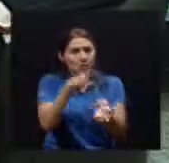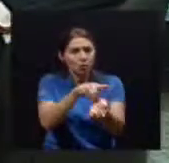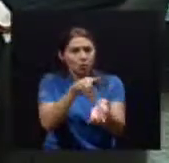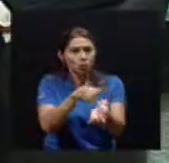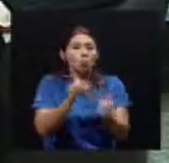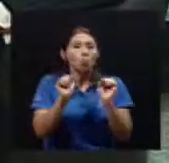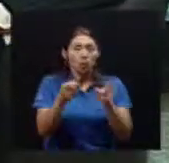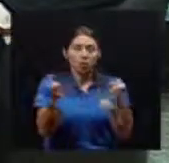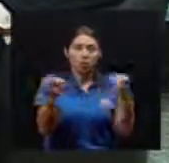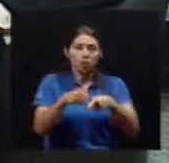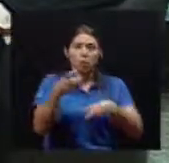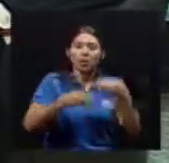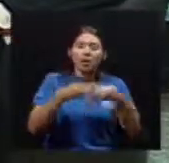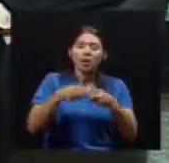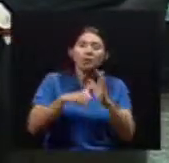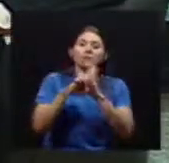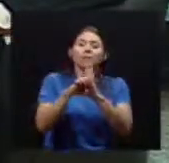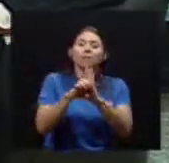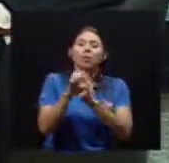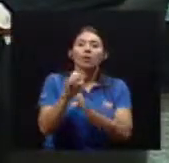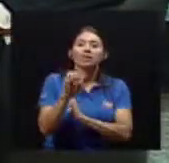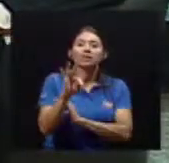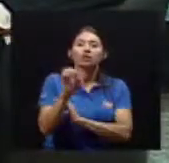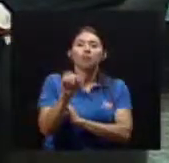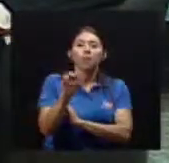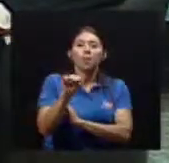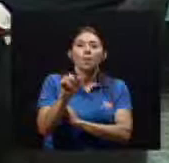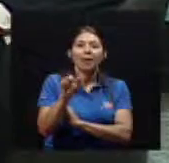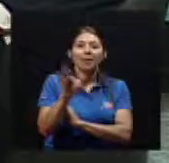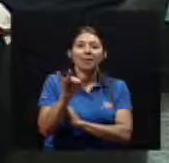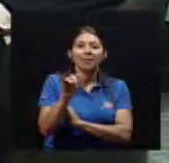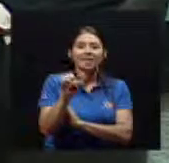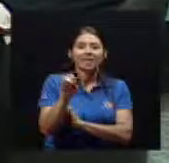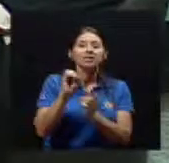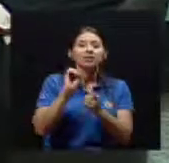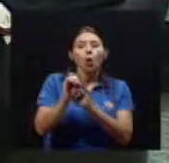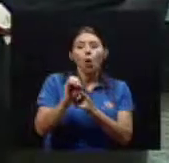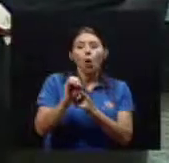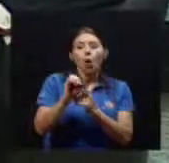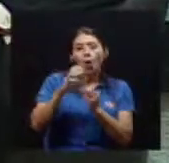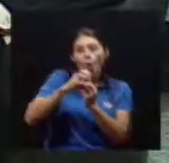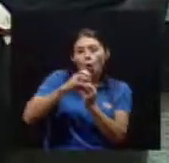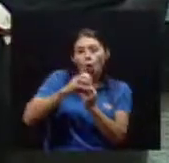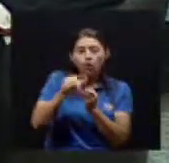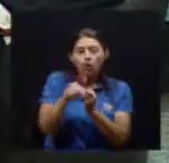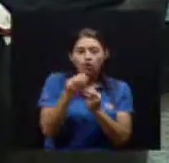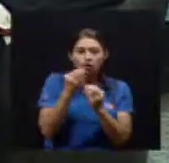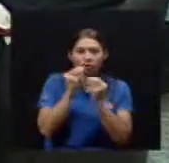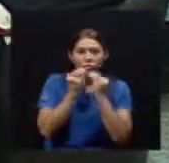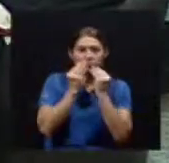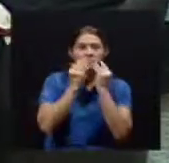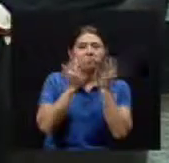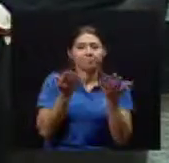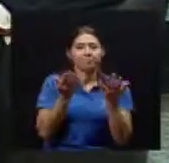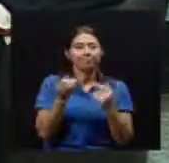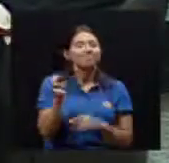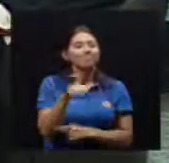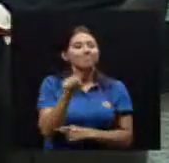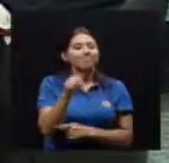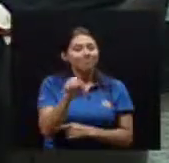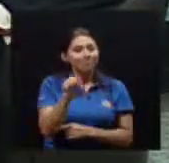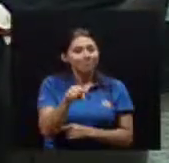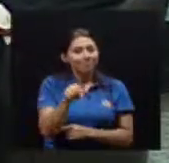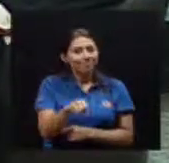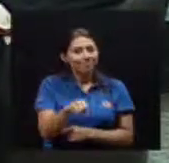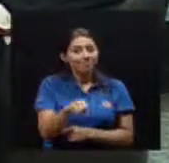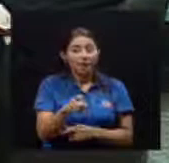Bueno, entonces Estamos viendo La importancia De que la salud Bucodental Del adulto mayor Es realmente importante Para